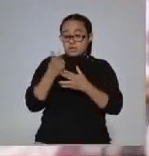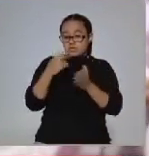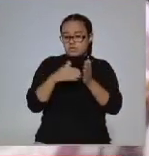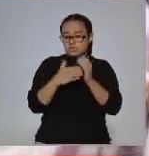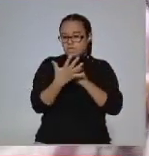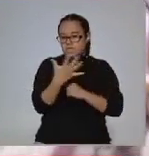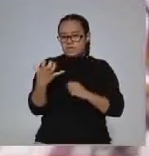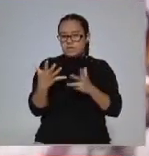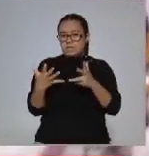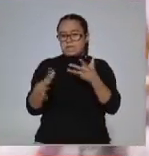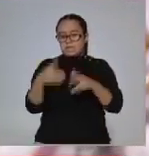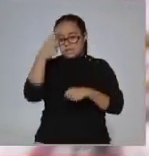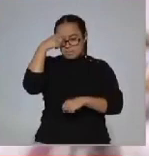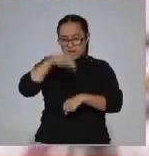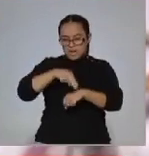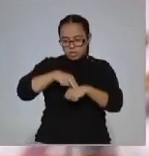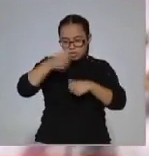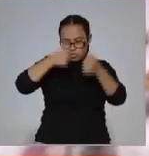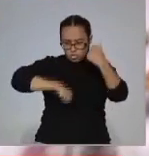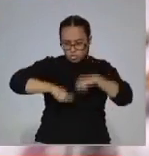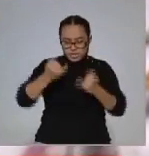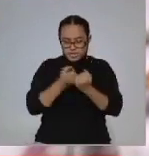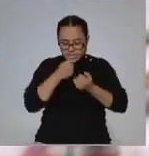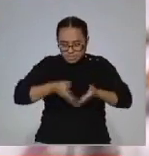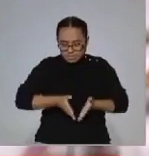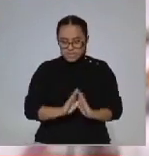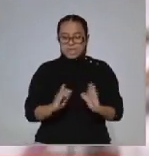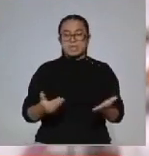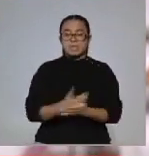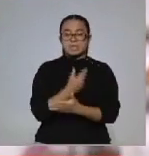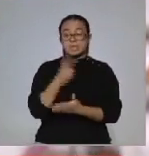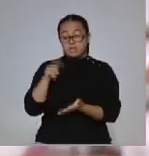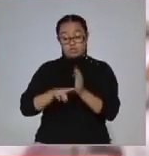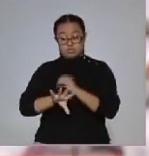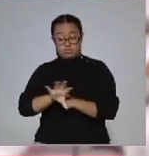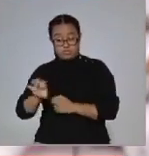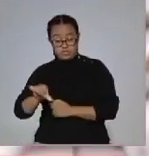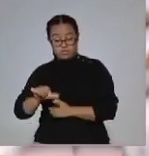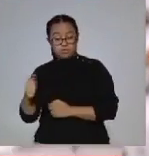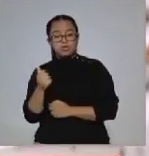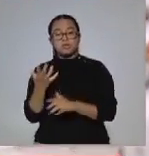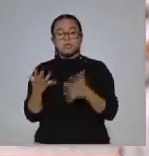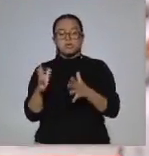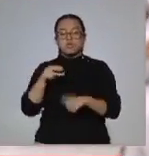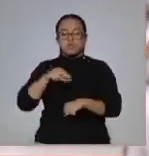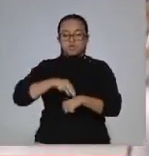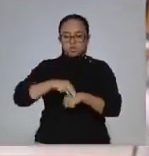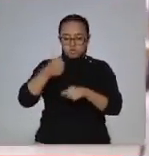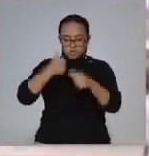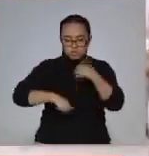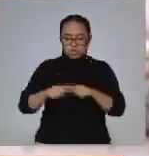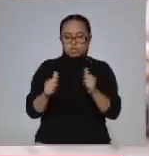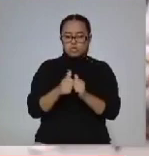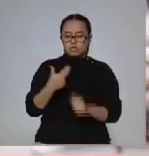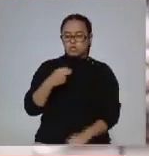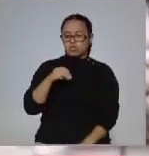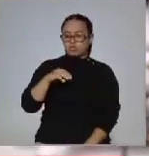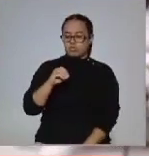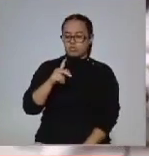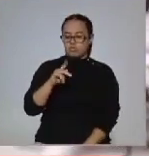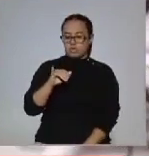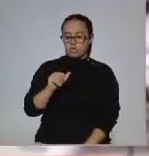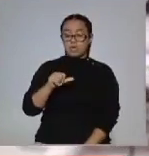.500 aproximadamente, para médicos, cirujanos y parteros, y la otra mitad, 2.500 aproximadamente, para médicos, cirujanos y homeopatas.